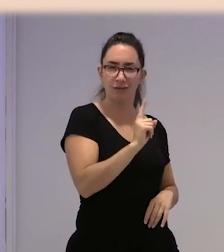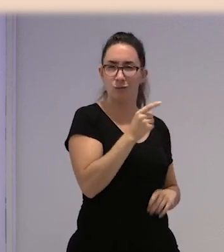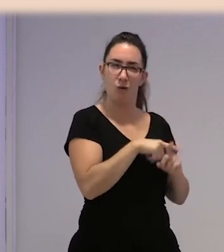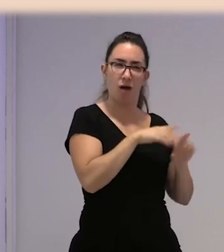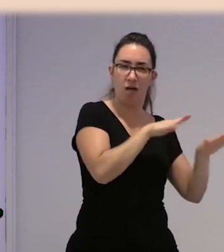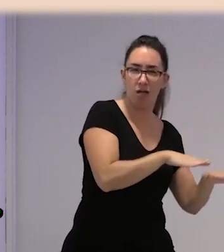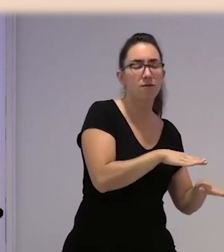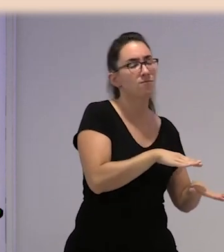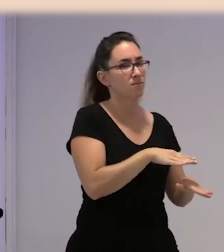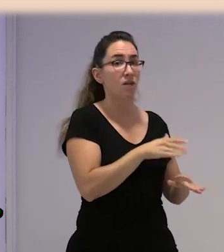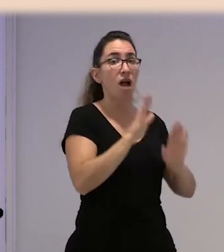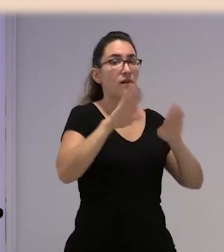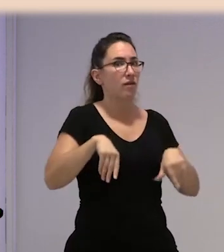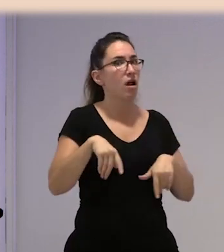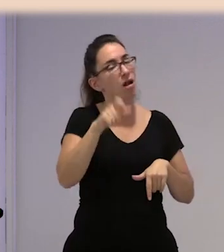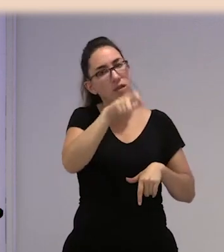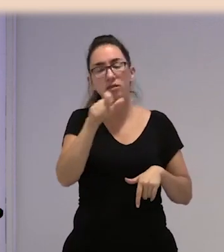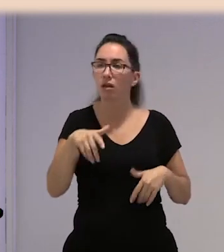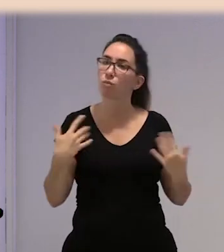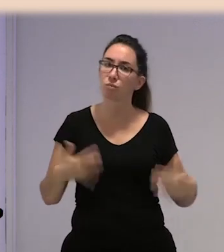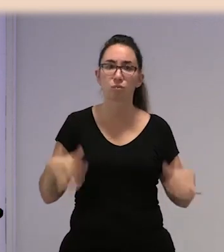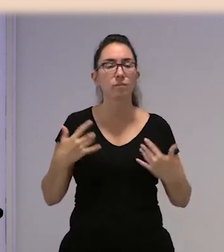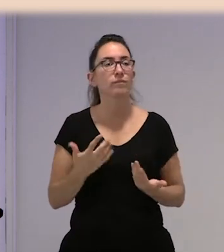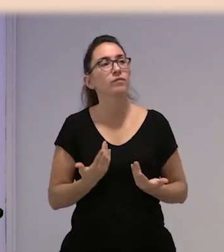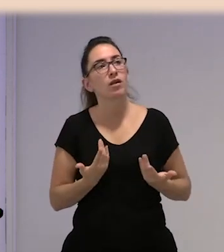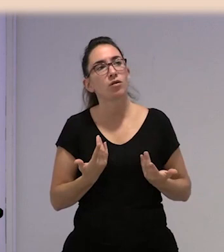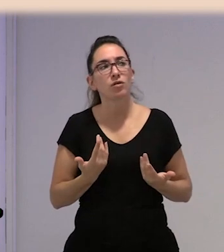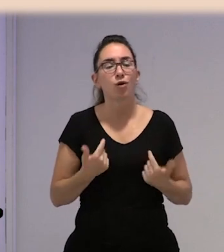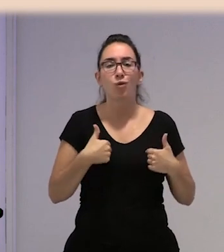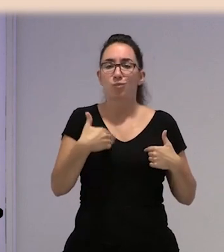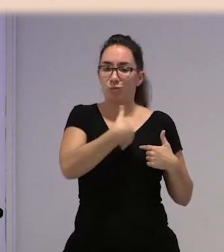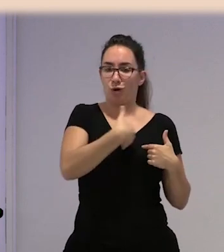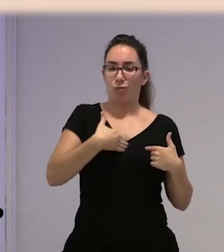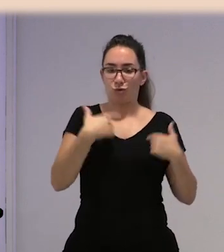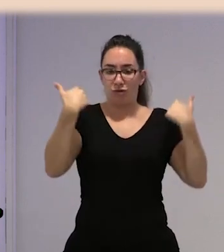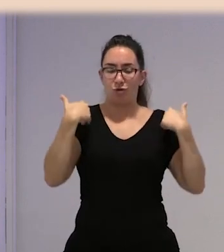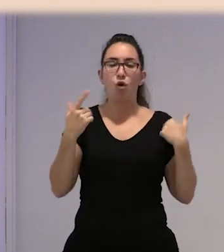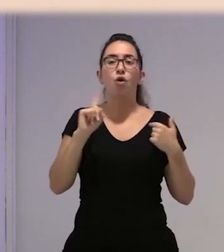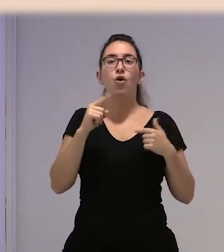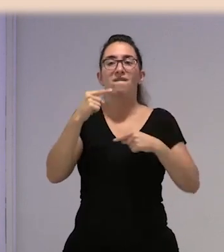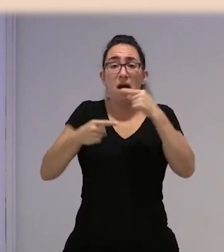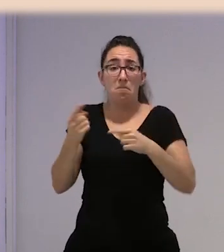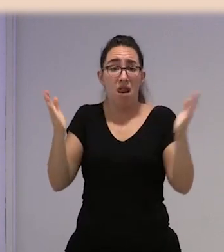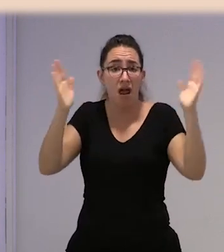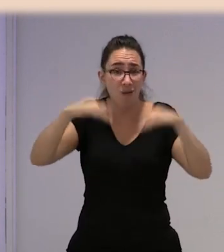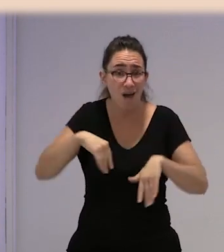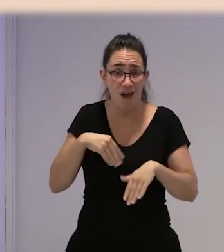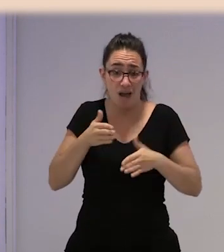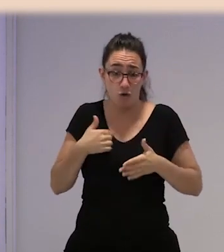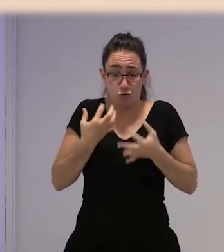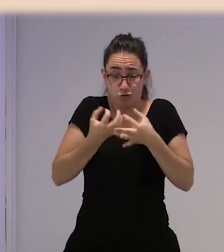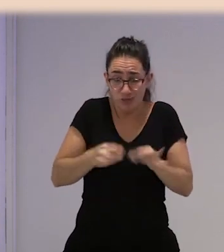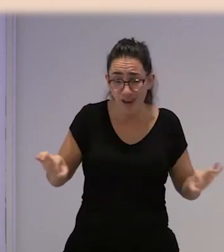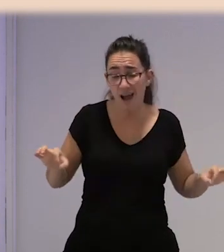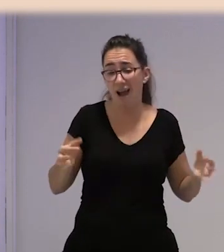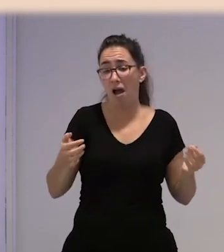Y claro, la gente, pues, es que claro, no es la misma posición la mía, que yo no tengo cargas familiares, que yo estoy soltera, que